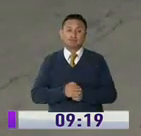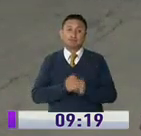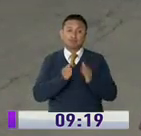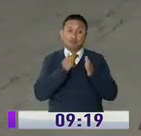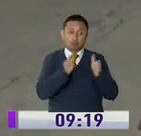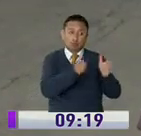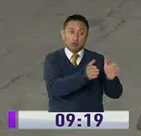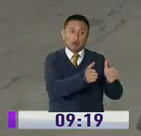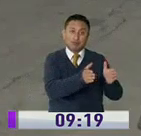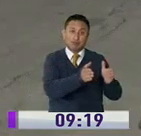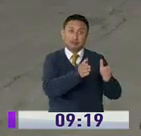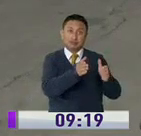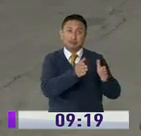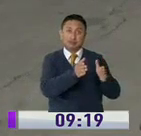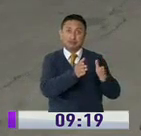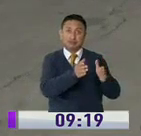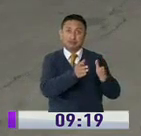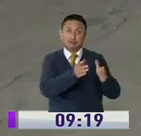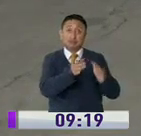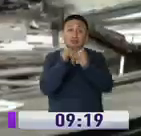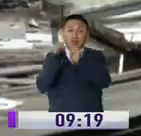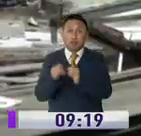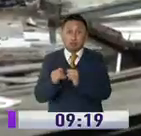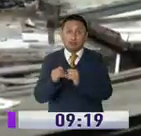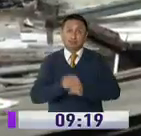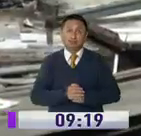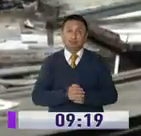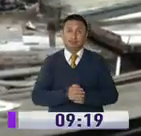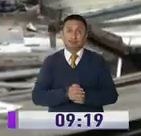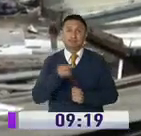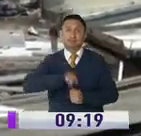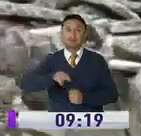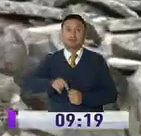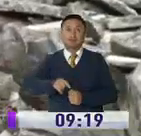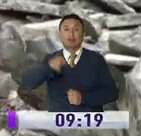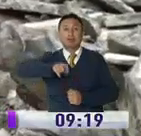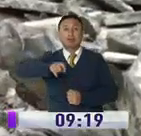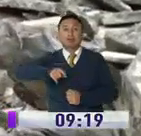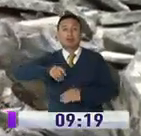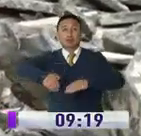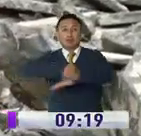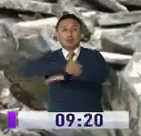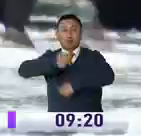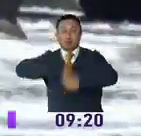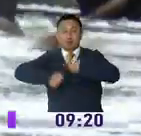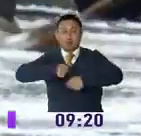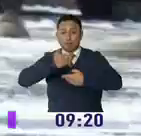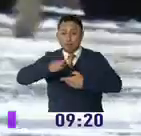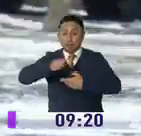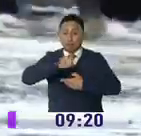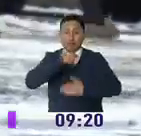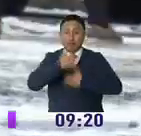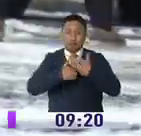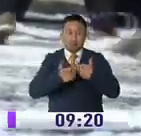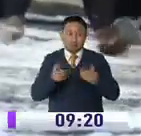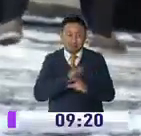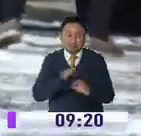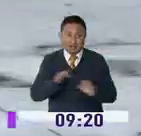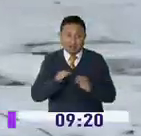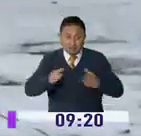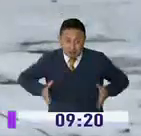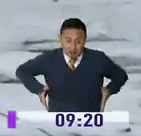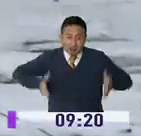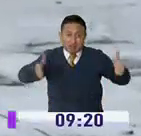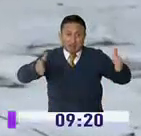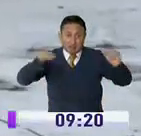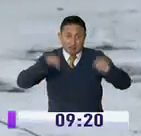en los cementerios que serán una por cada persona. El desalojo de comerciantes informales y posterior limpieza y desinfección de las